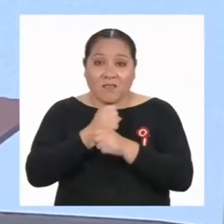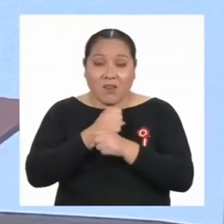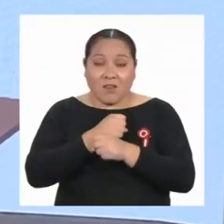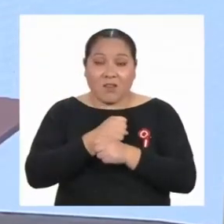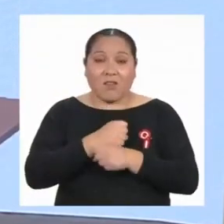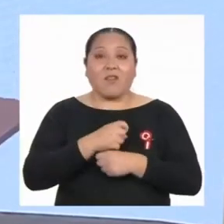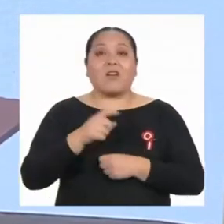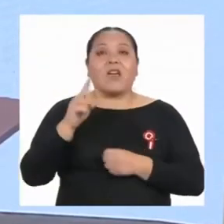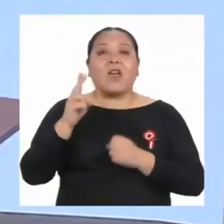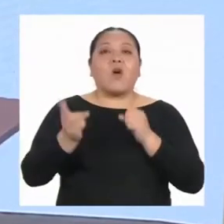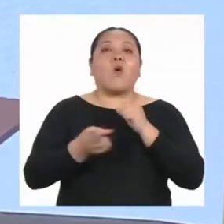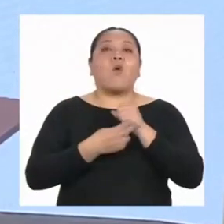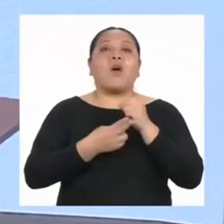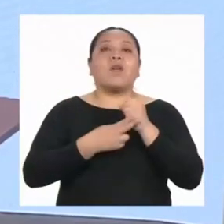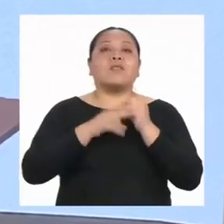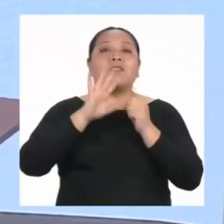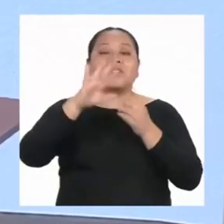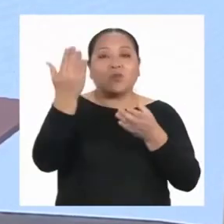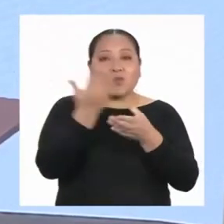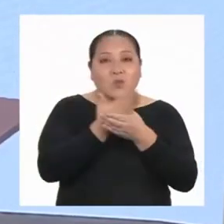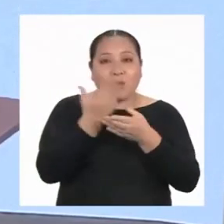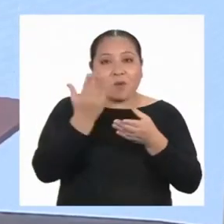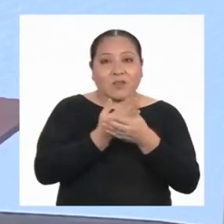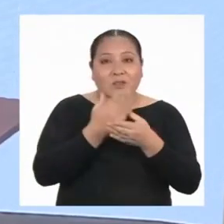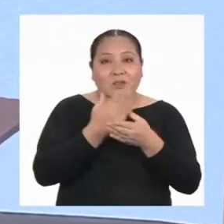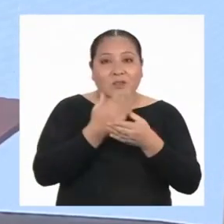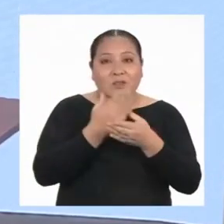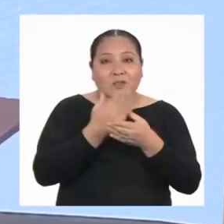en su portafolio de evidencia.